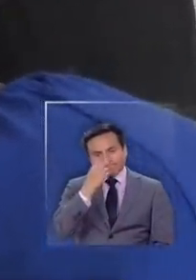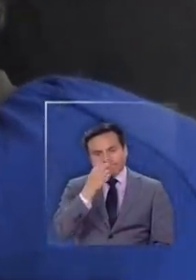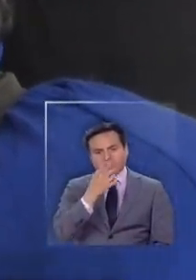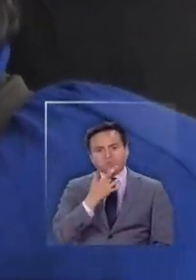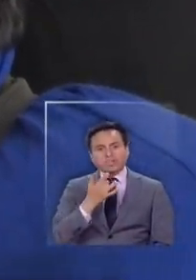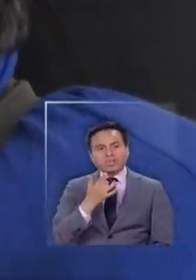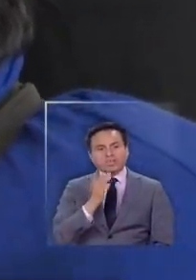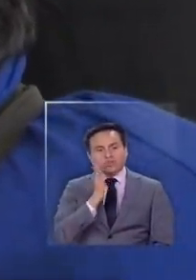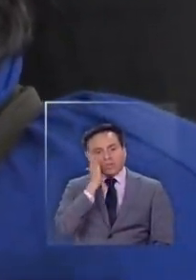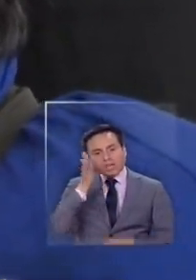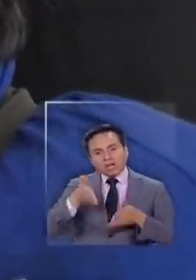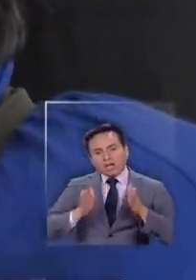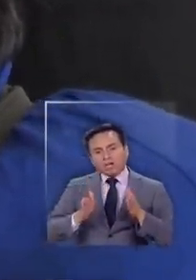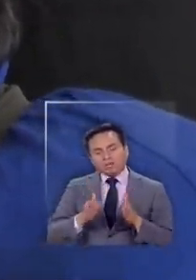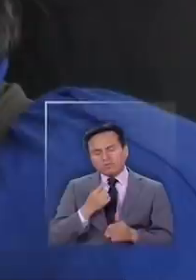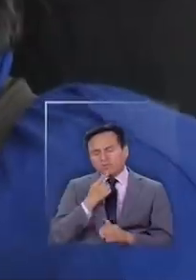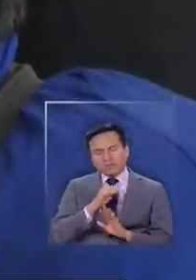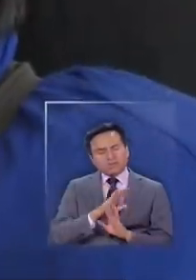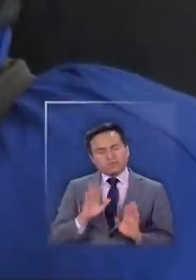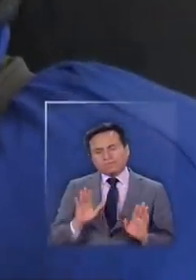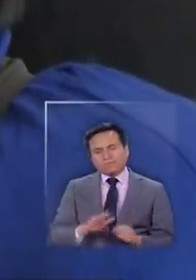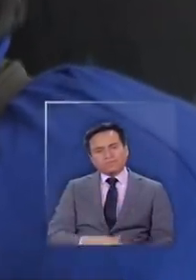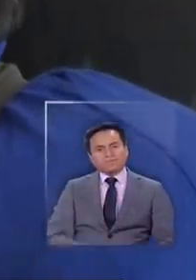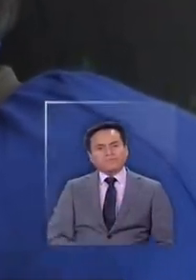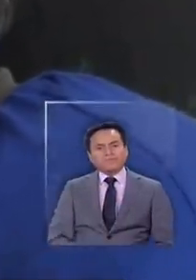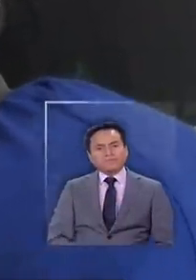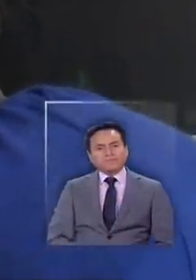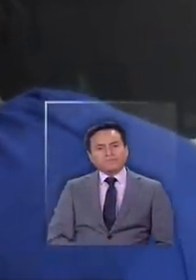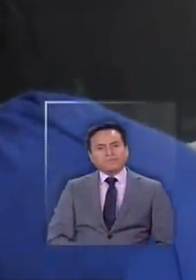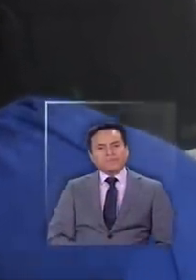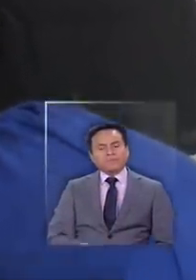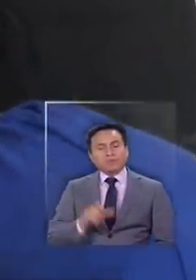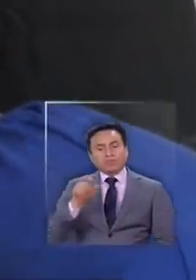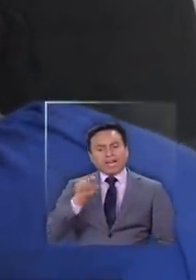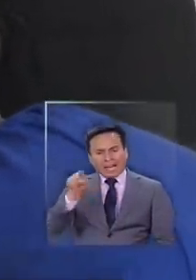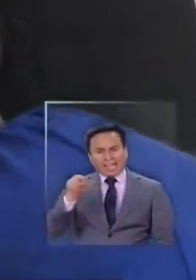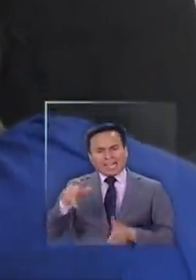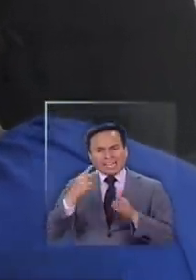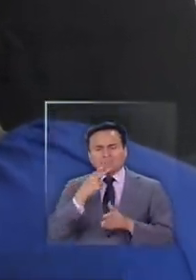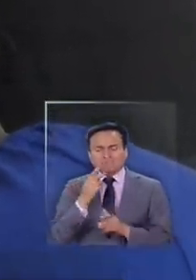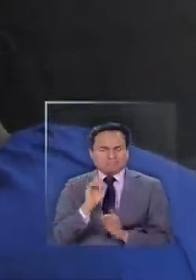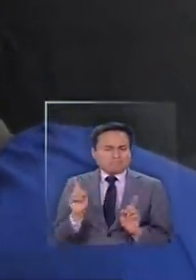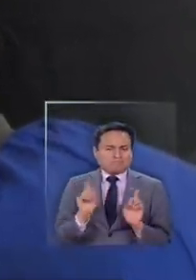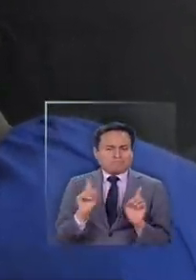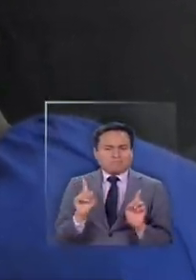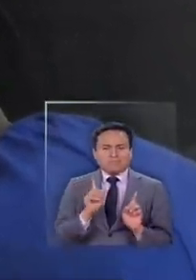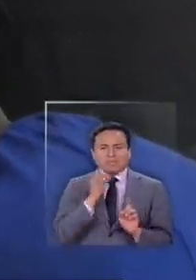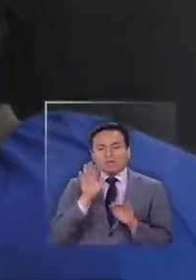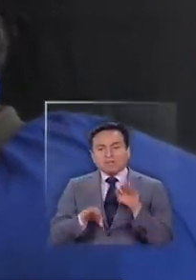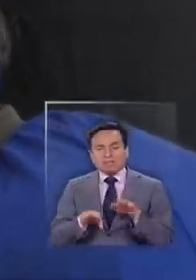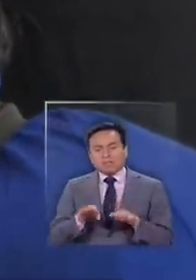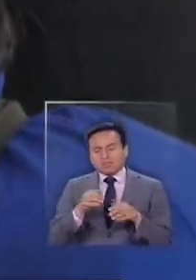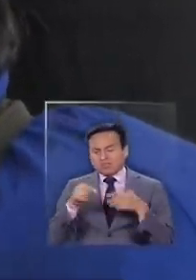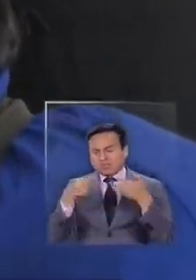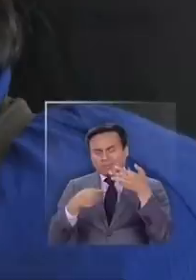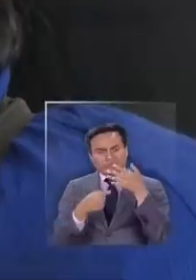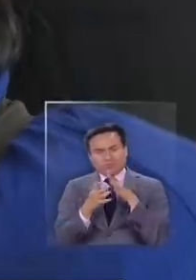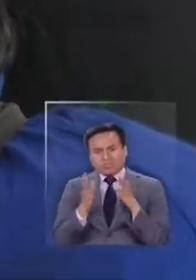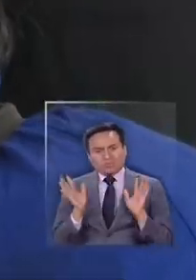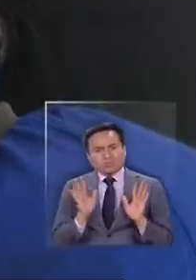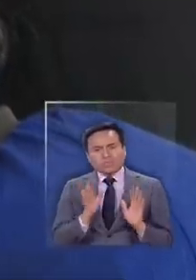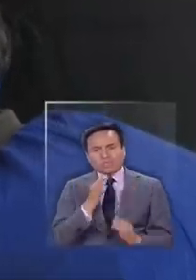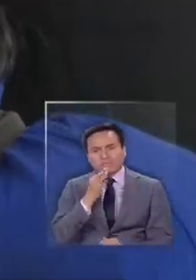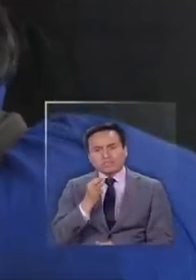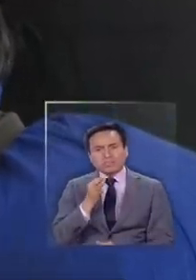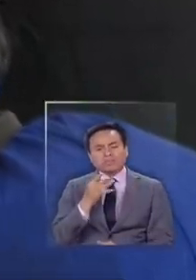porque dormir en la calle es muy feo a nadie lo deseo esa cosa hay veces uno pasa muchas cosas pero se